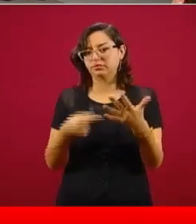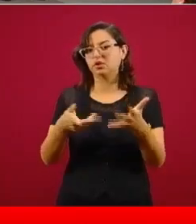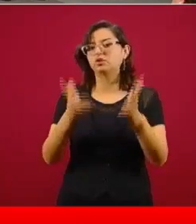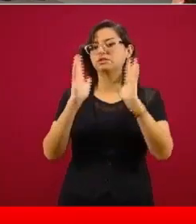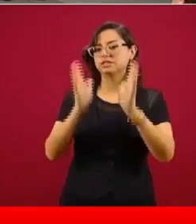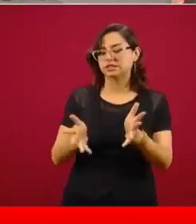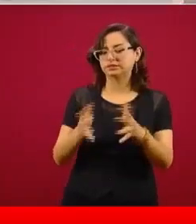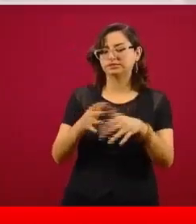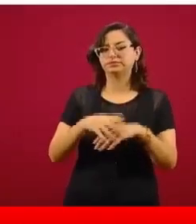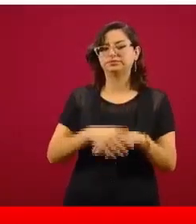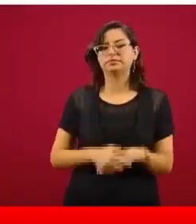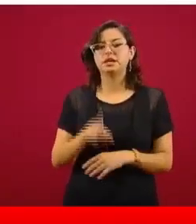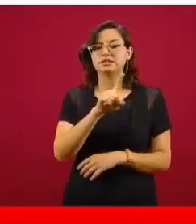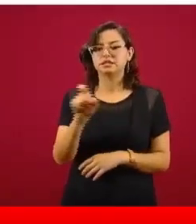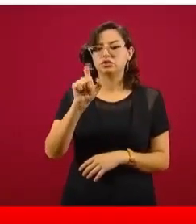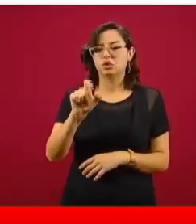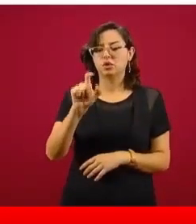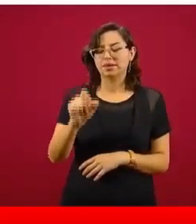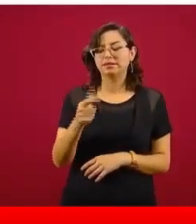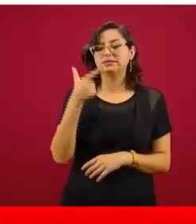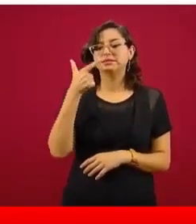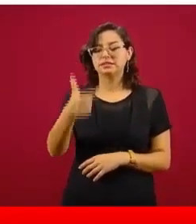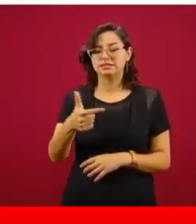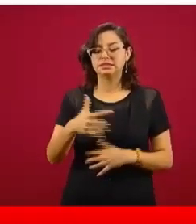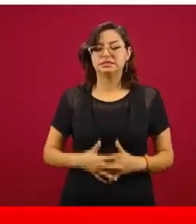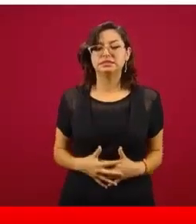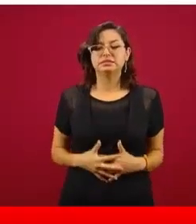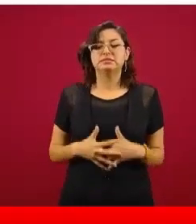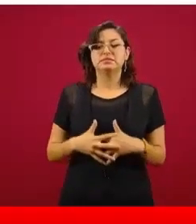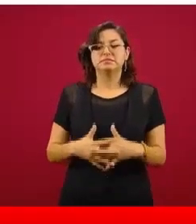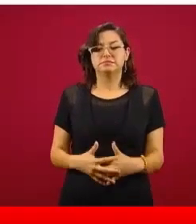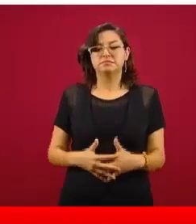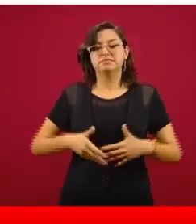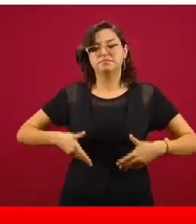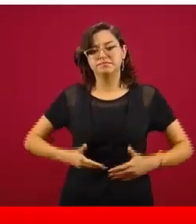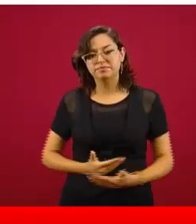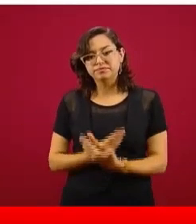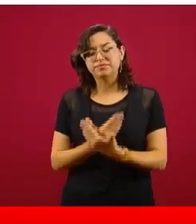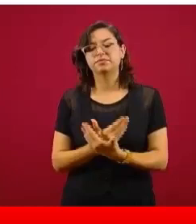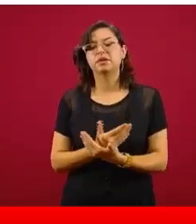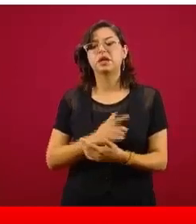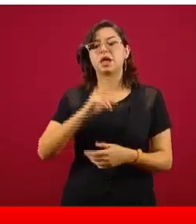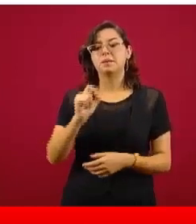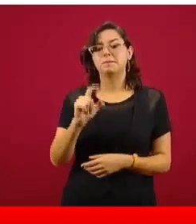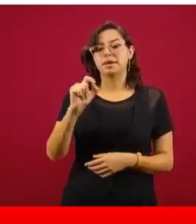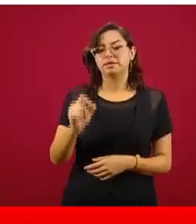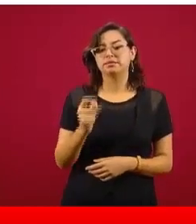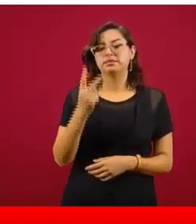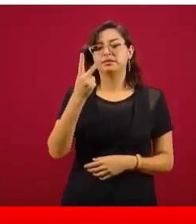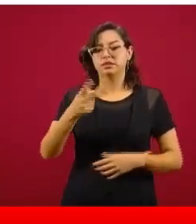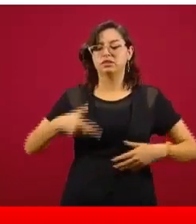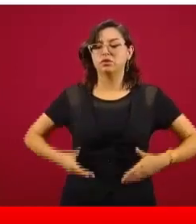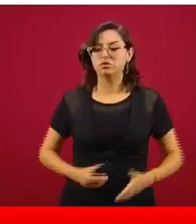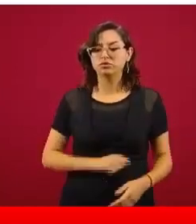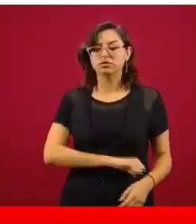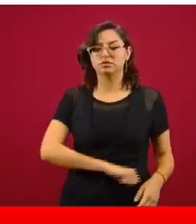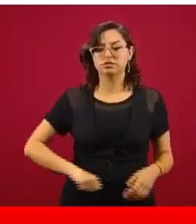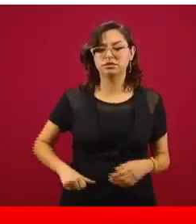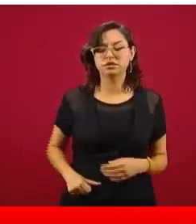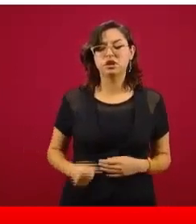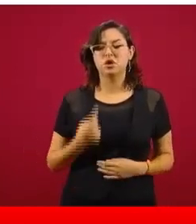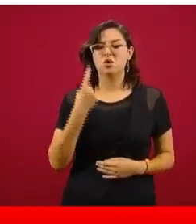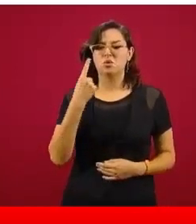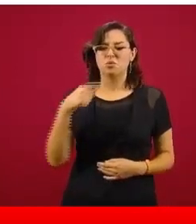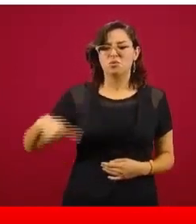perdón. Son 127 partos, embarazos y puerperios, 22 cesáreas, un apéndice, seis hernias y tres